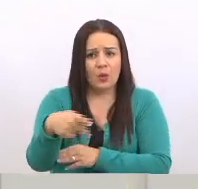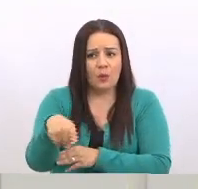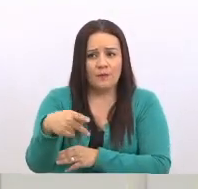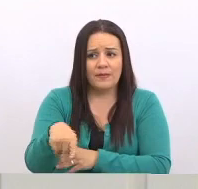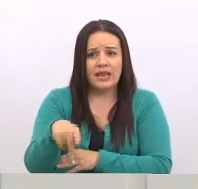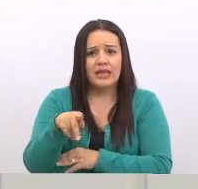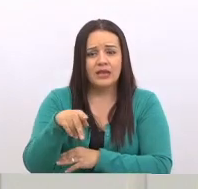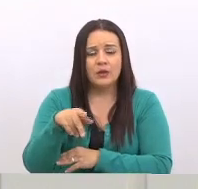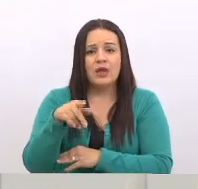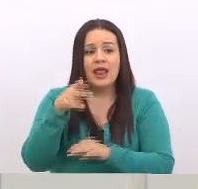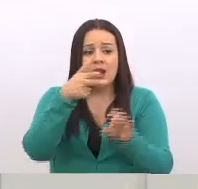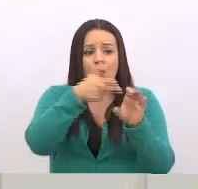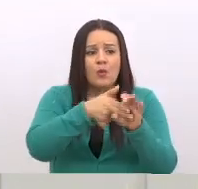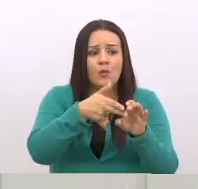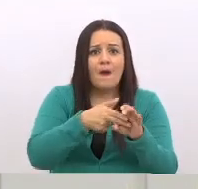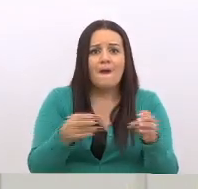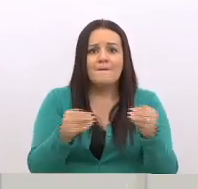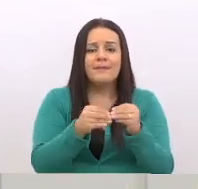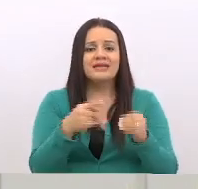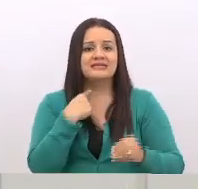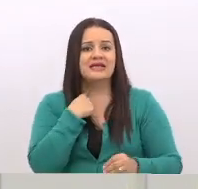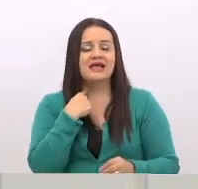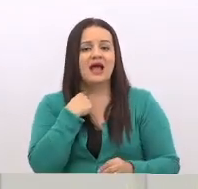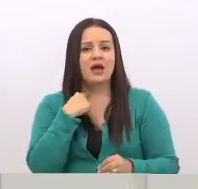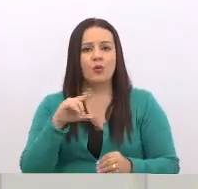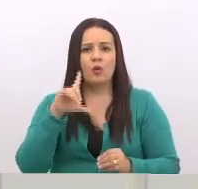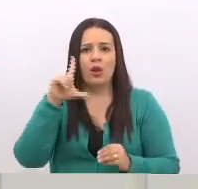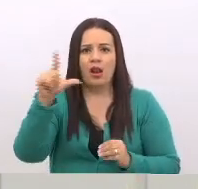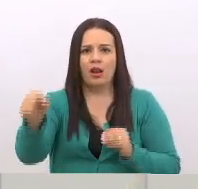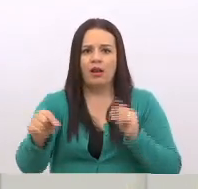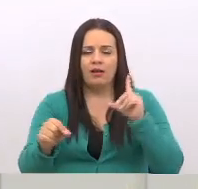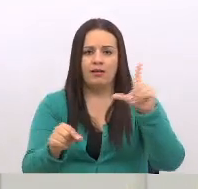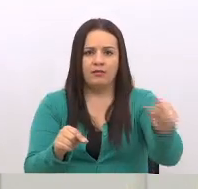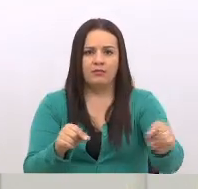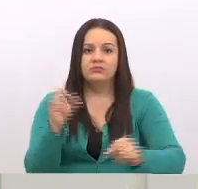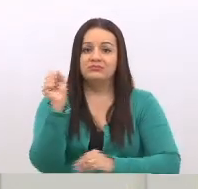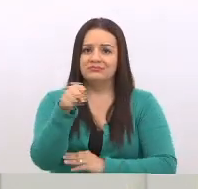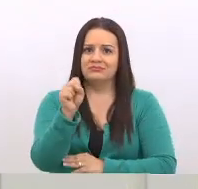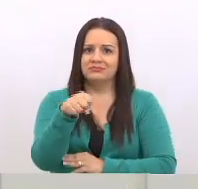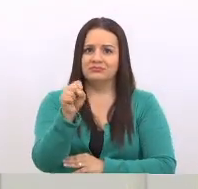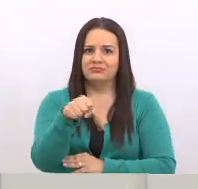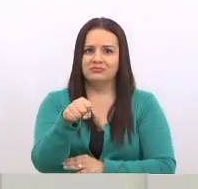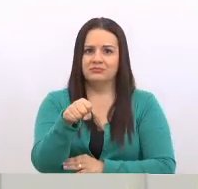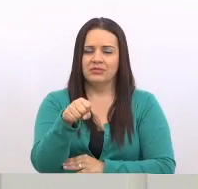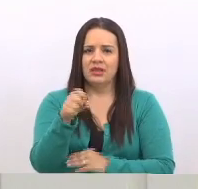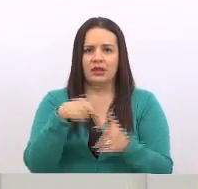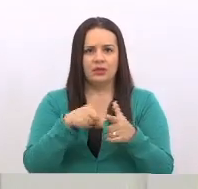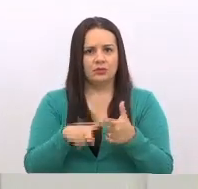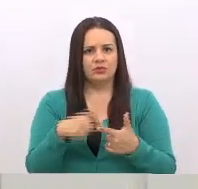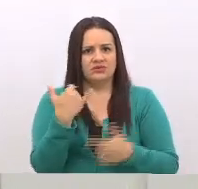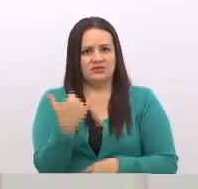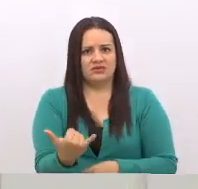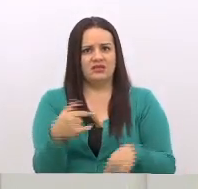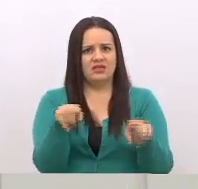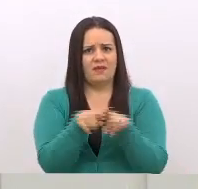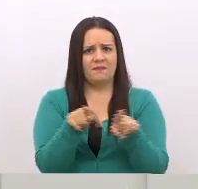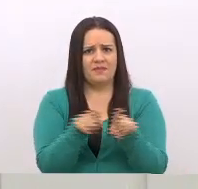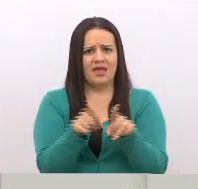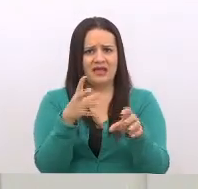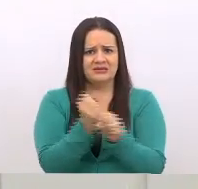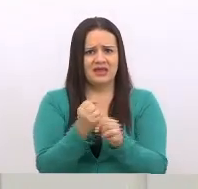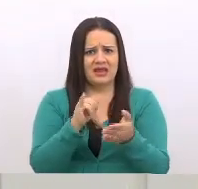el combustible sea más caro en las zonas rurales. Sí, pero entonces ya también nos vamos a entrar en esa